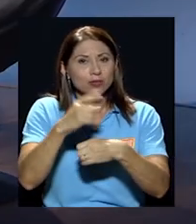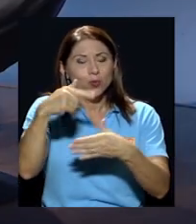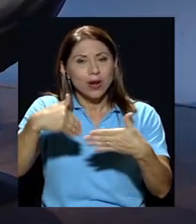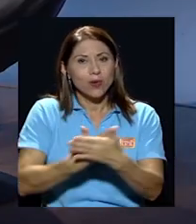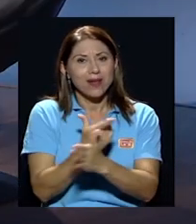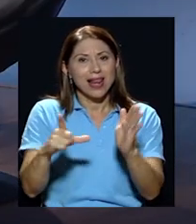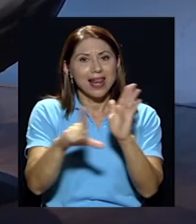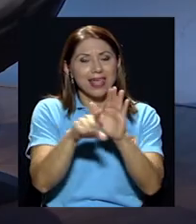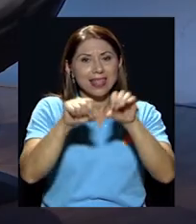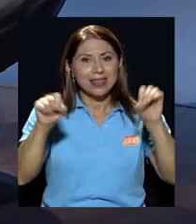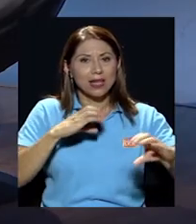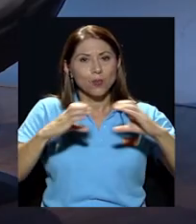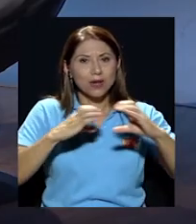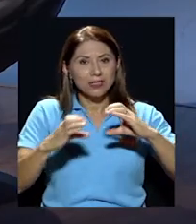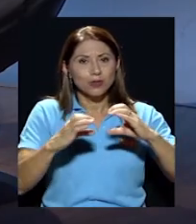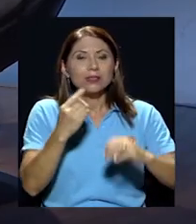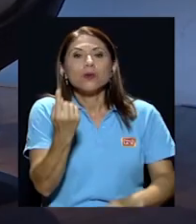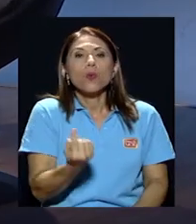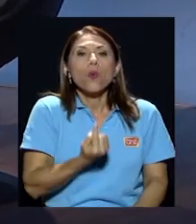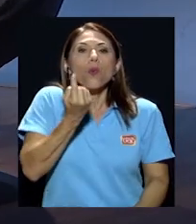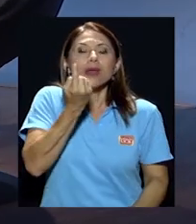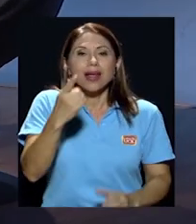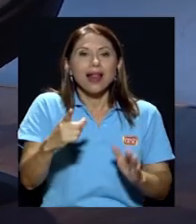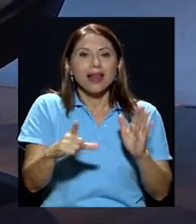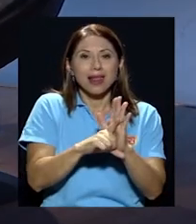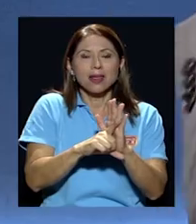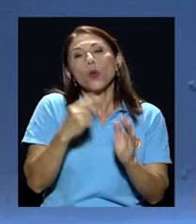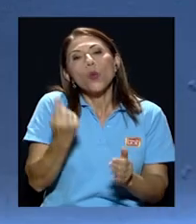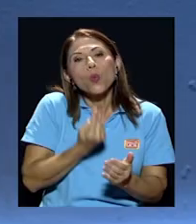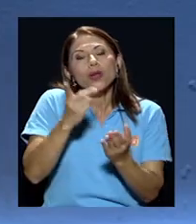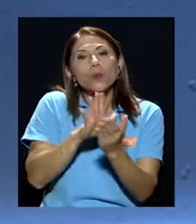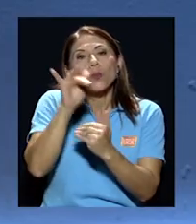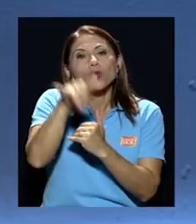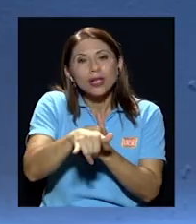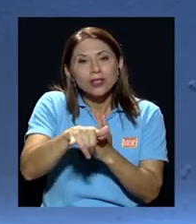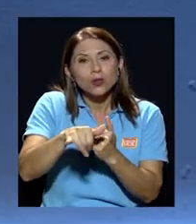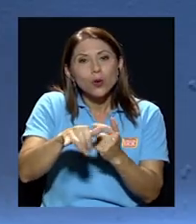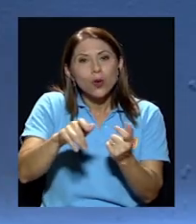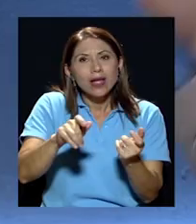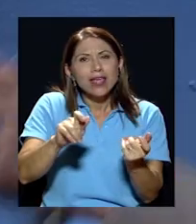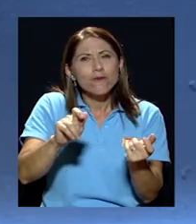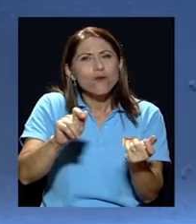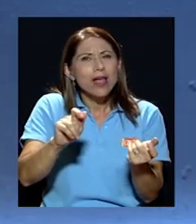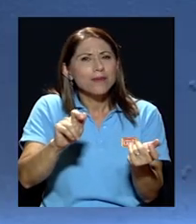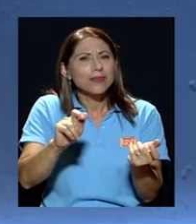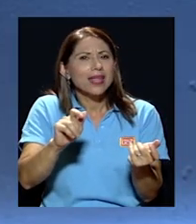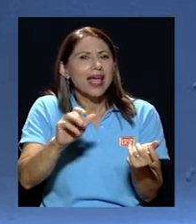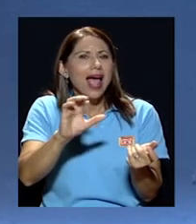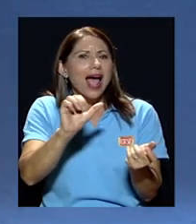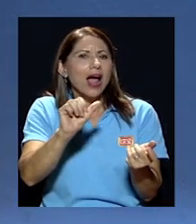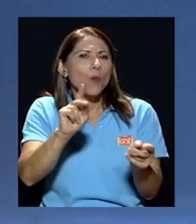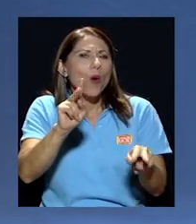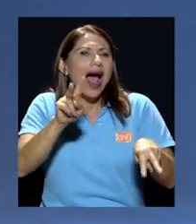la única ley que fue el único proyecto que fue alterado no alterado que fue cambiado